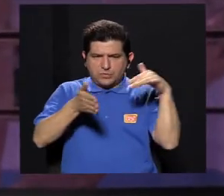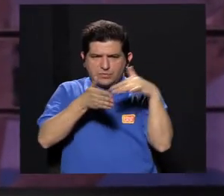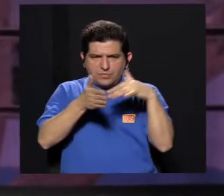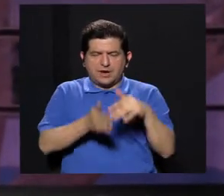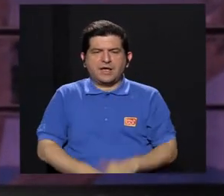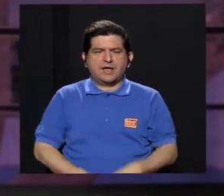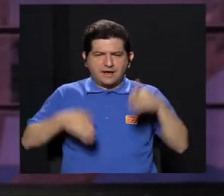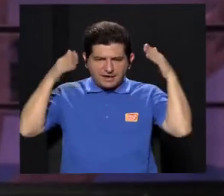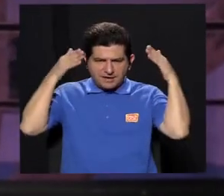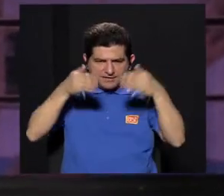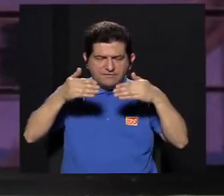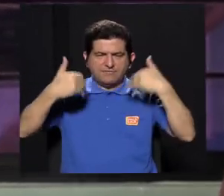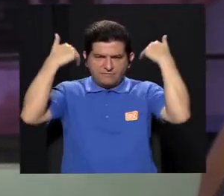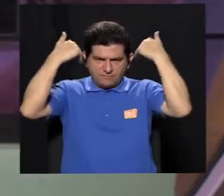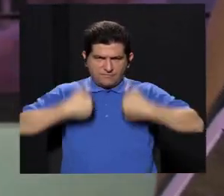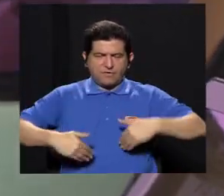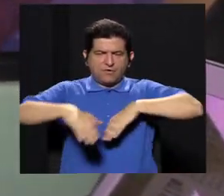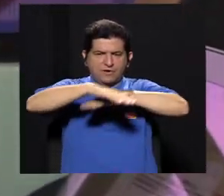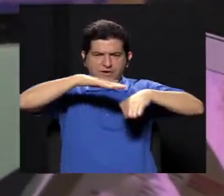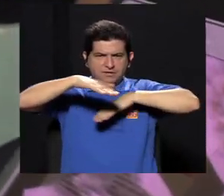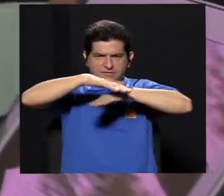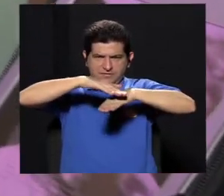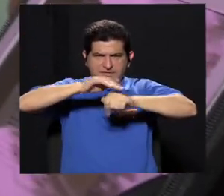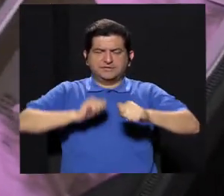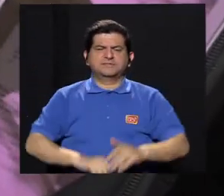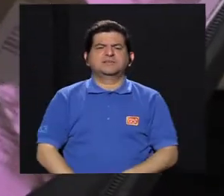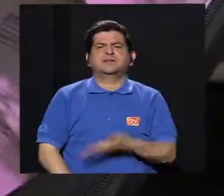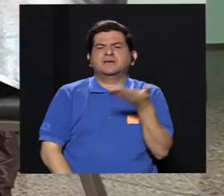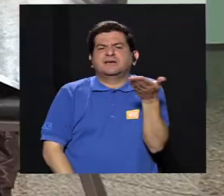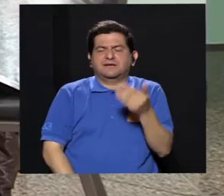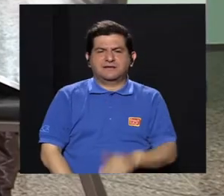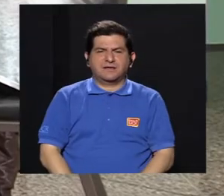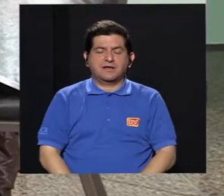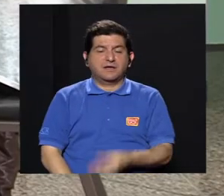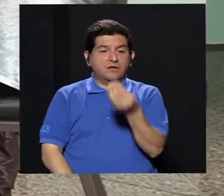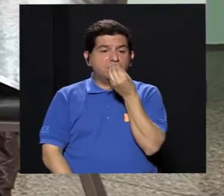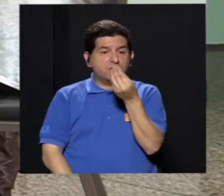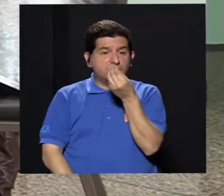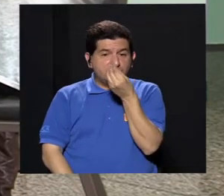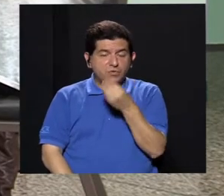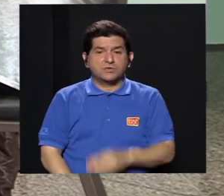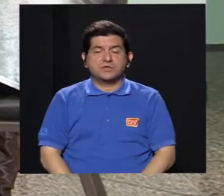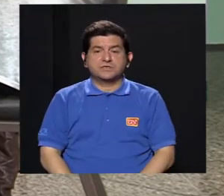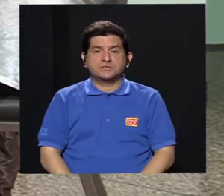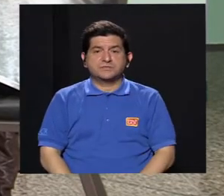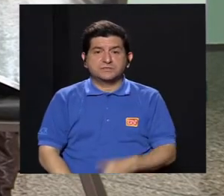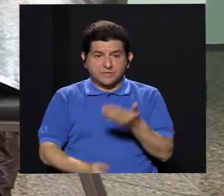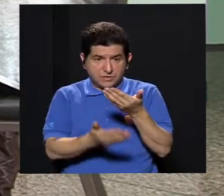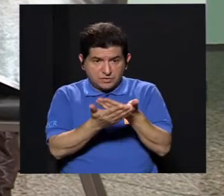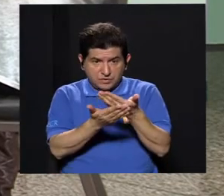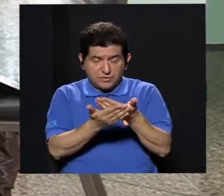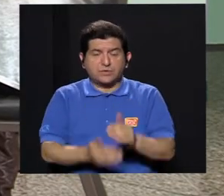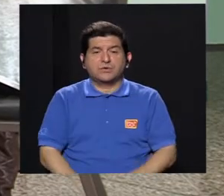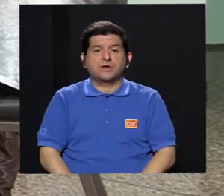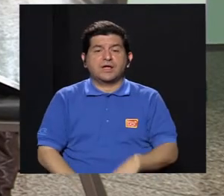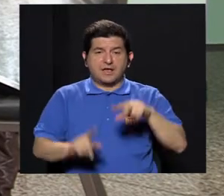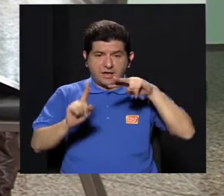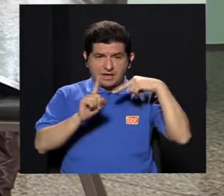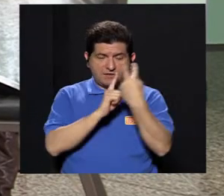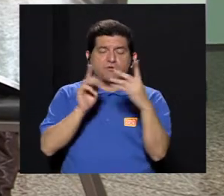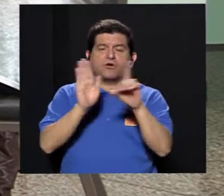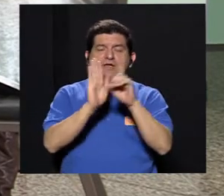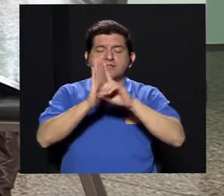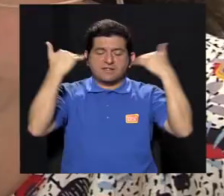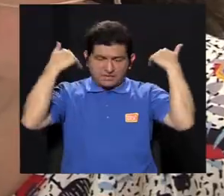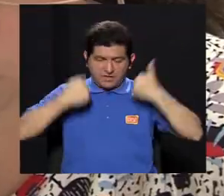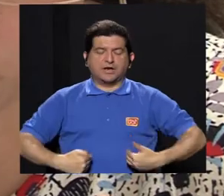este caso, nuestro plan de estudios, con enfoque humanista, está fundamentado en una nutrición basada en evidencia,